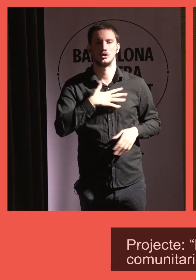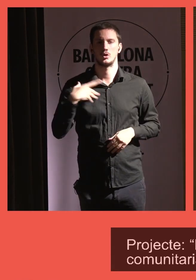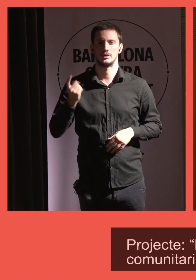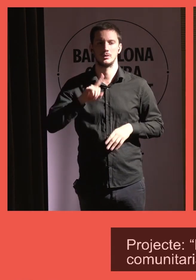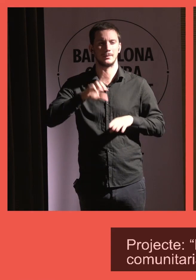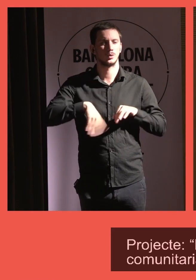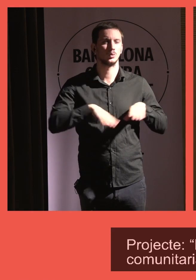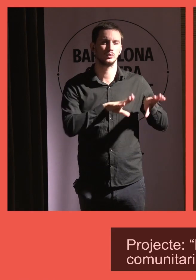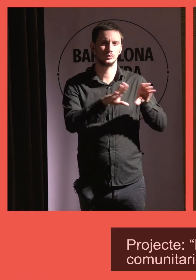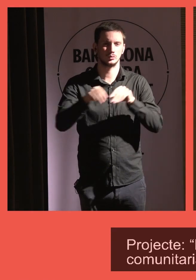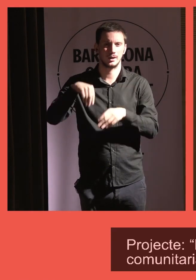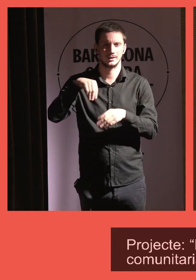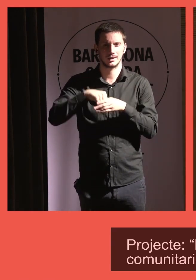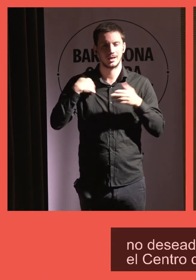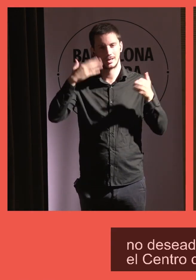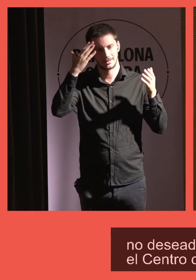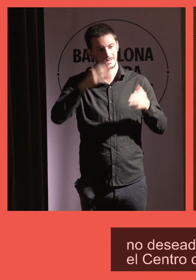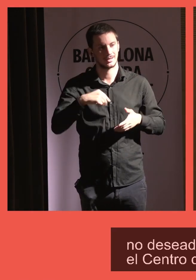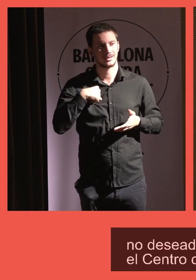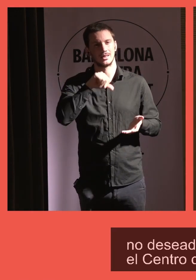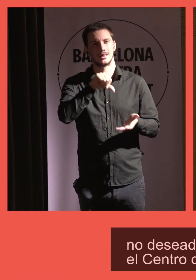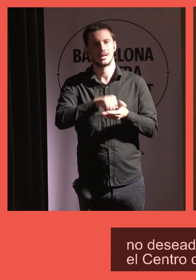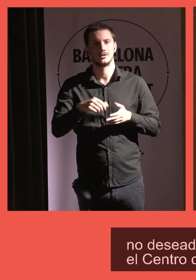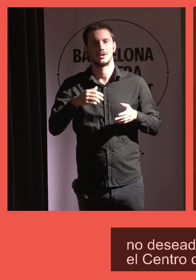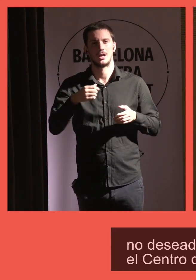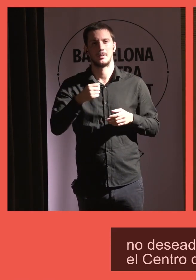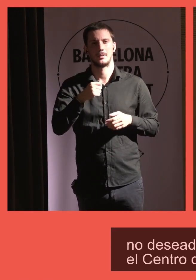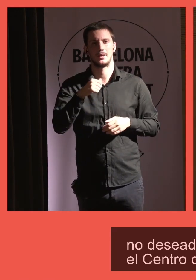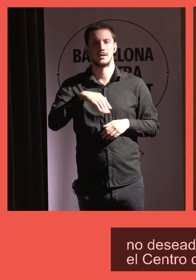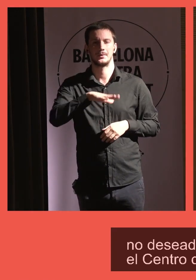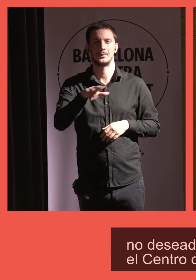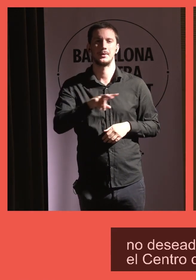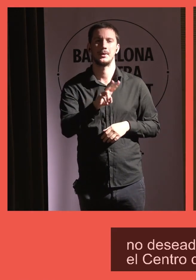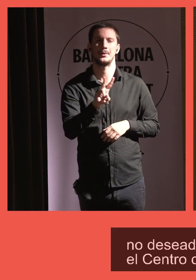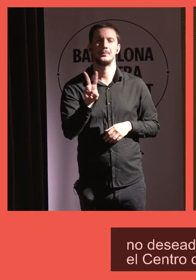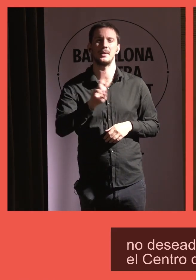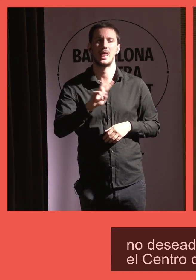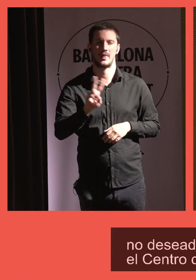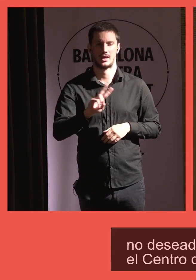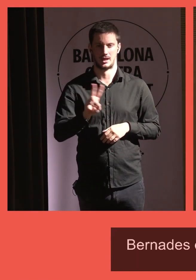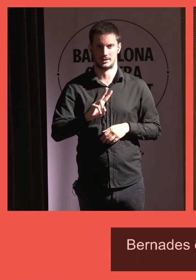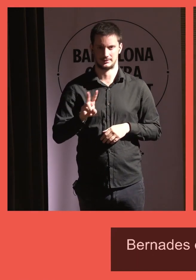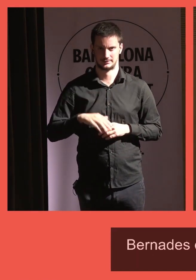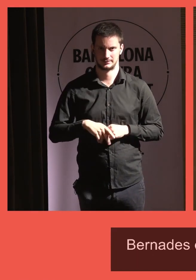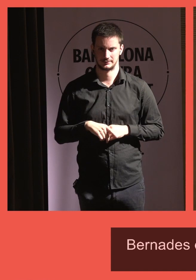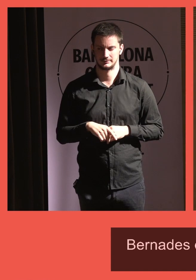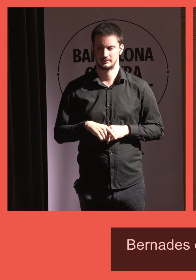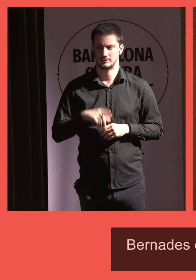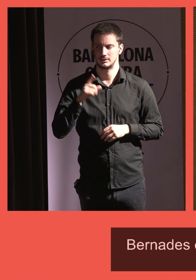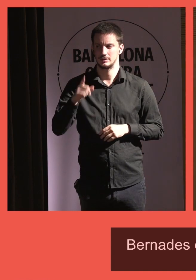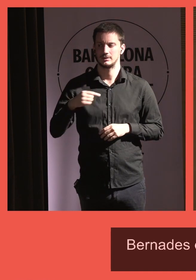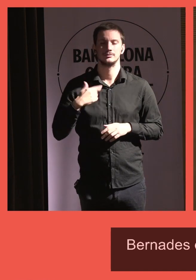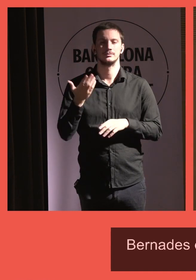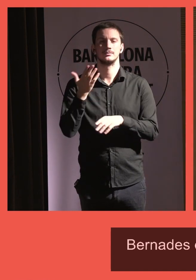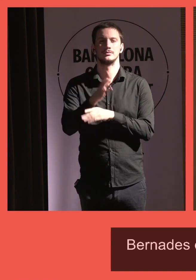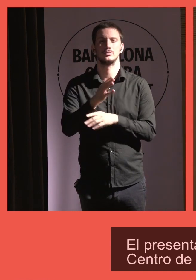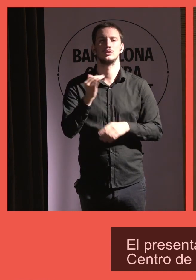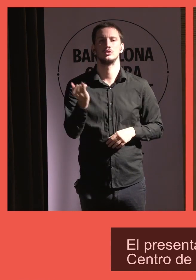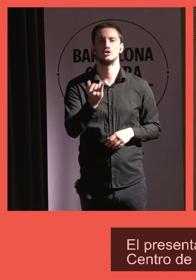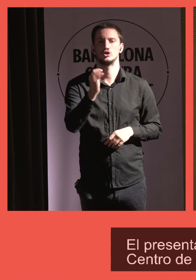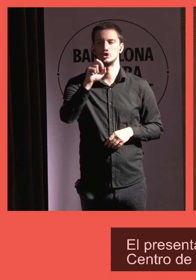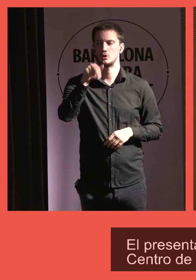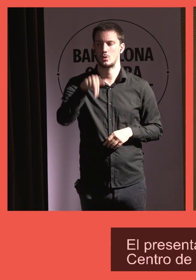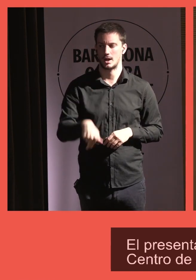en els usuaris atesos en el Centre d'Atenció Primària Maria Bernades de Viladecans. Ens el presenta en Joan Albalate